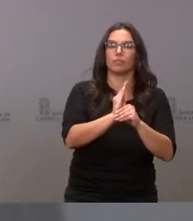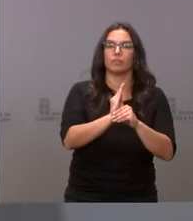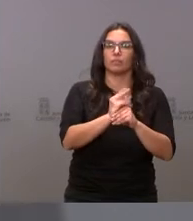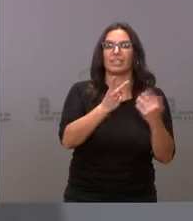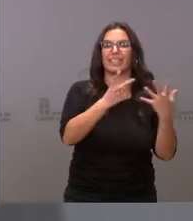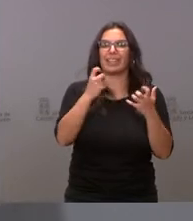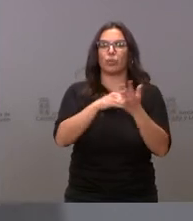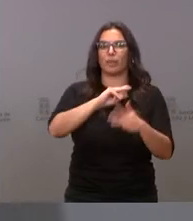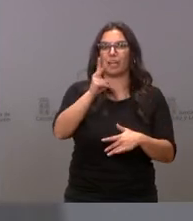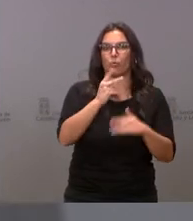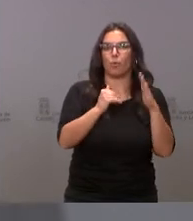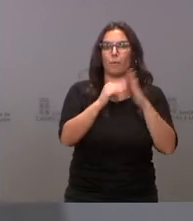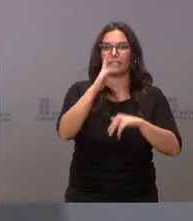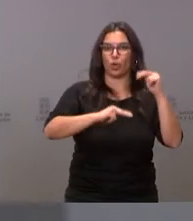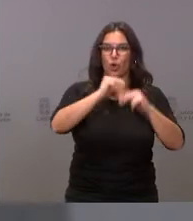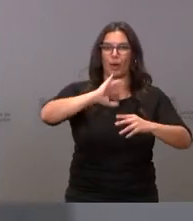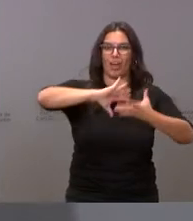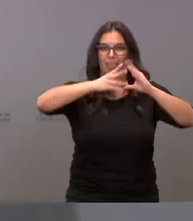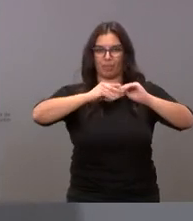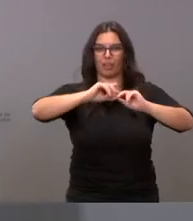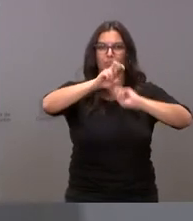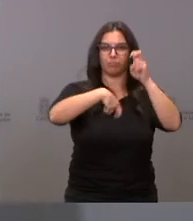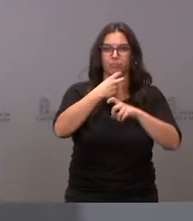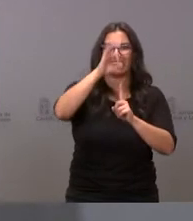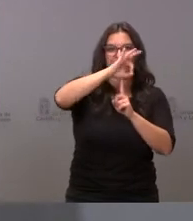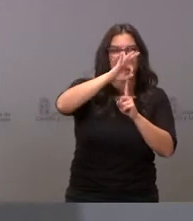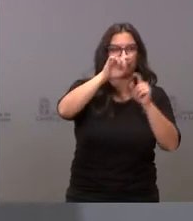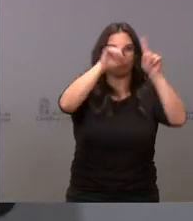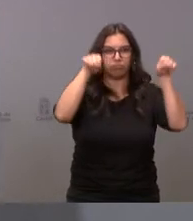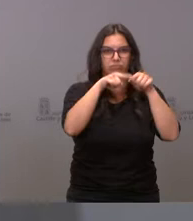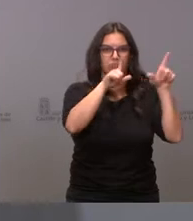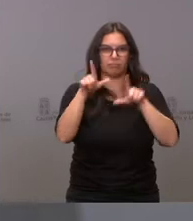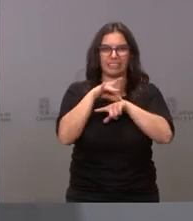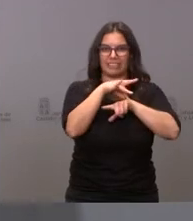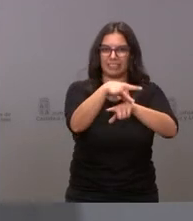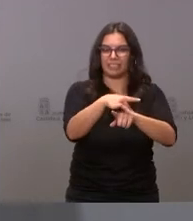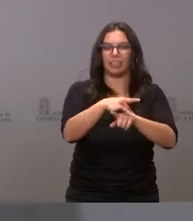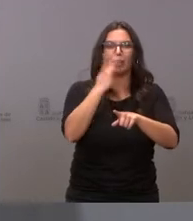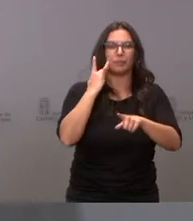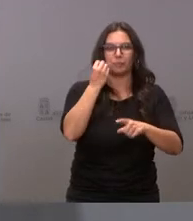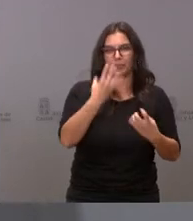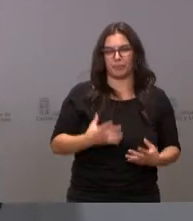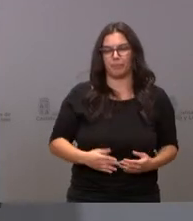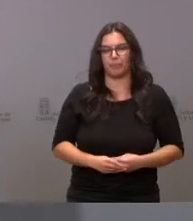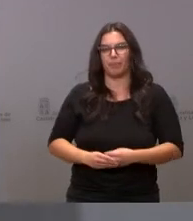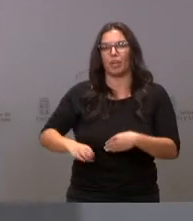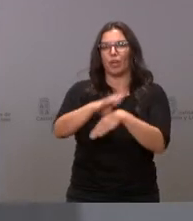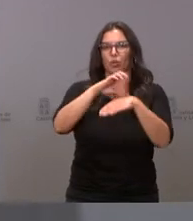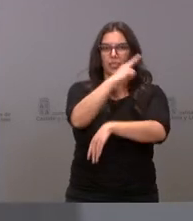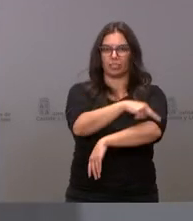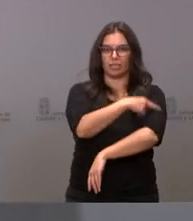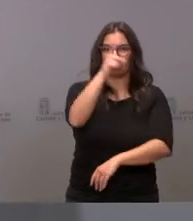de 700.000 euros en obras de adecuación, señalización y saneamiento. La Consejería de Sanidad invierte también